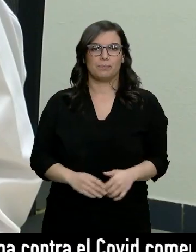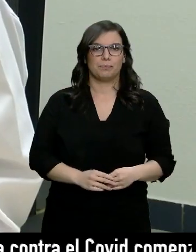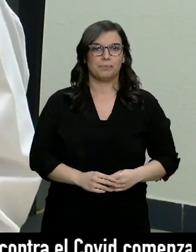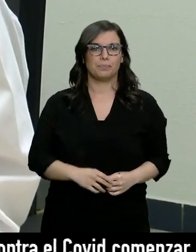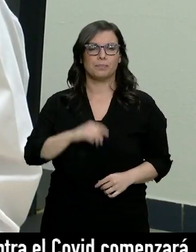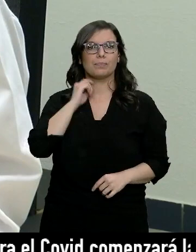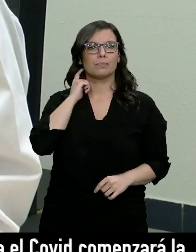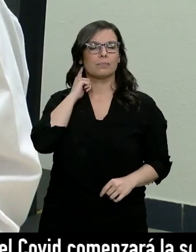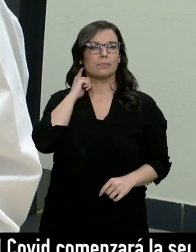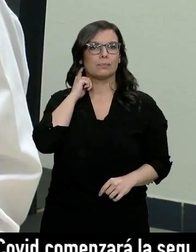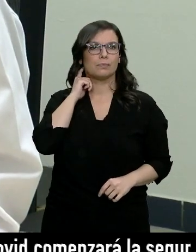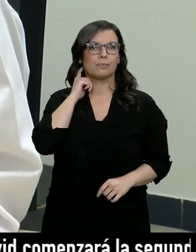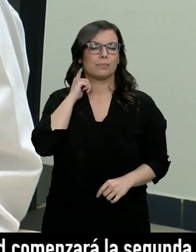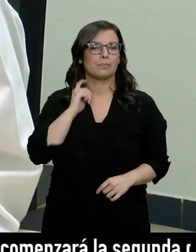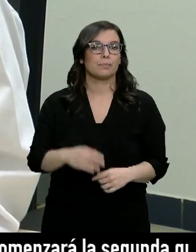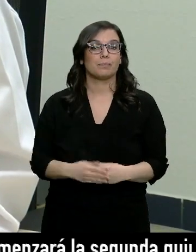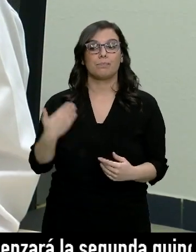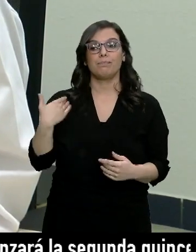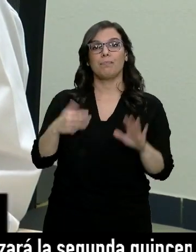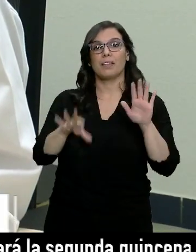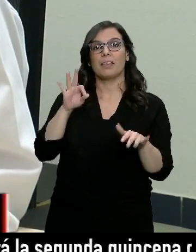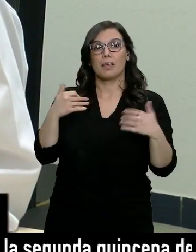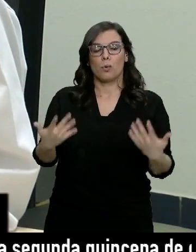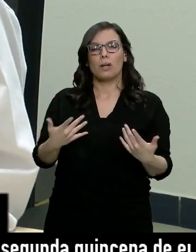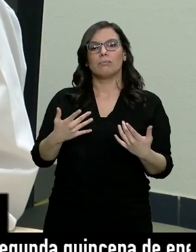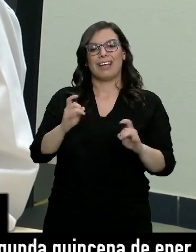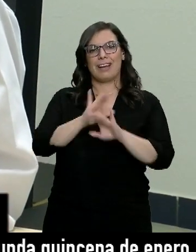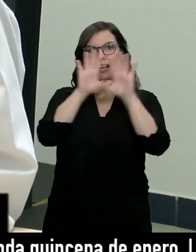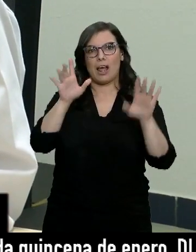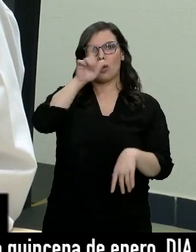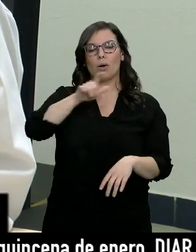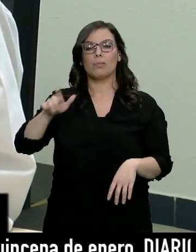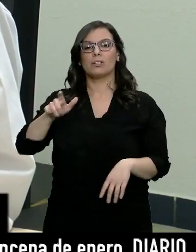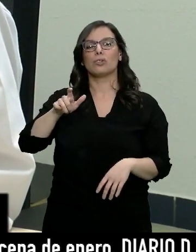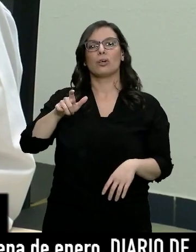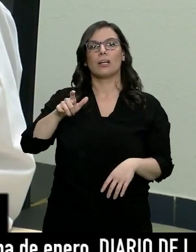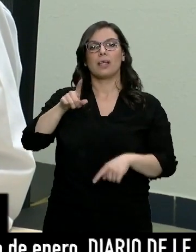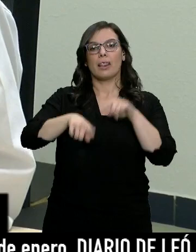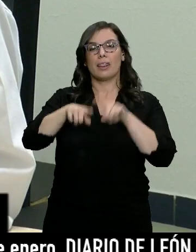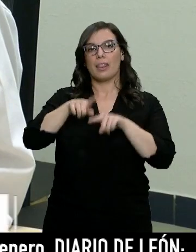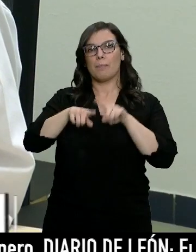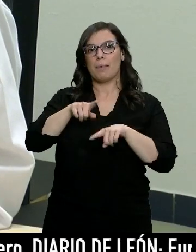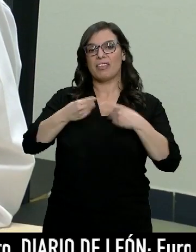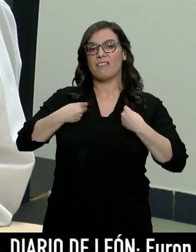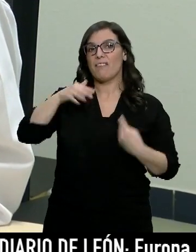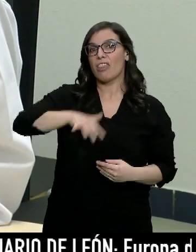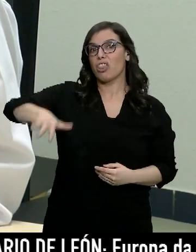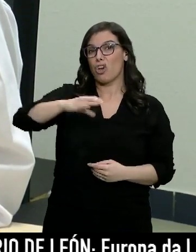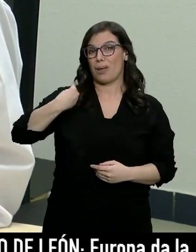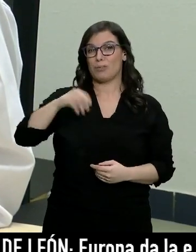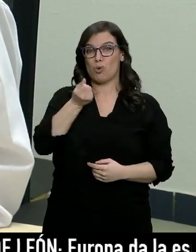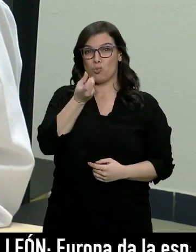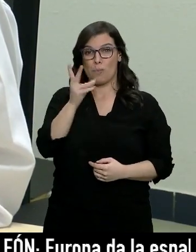Y lo que se decidió es determinar cuál era el número de código postal que tuviera mayor incidencia de casos positivos.